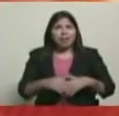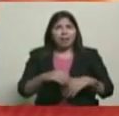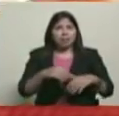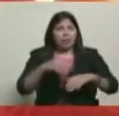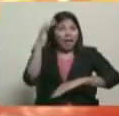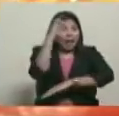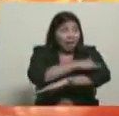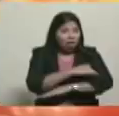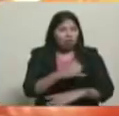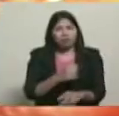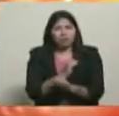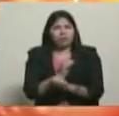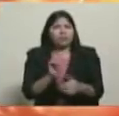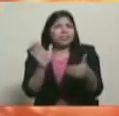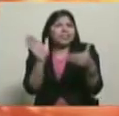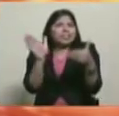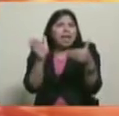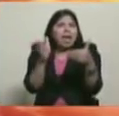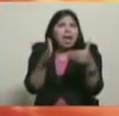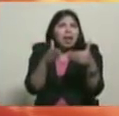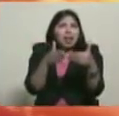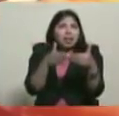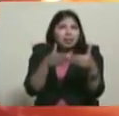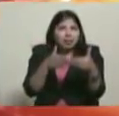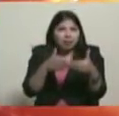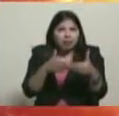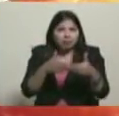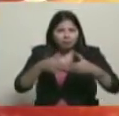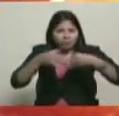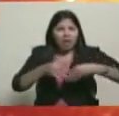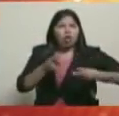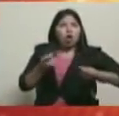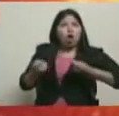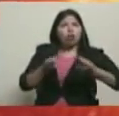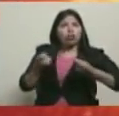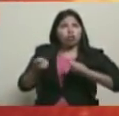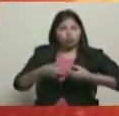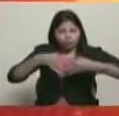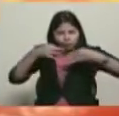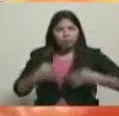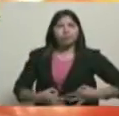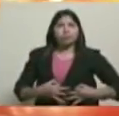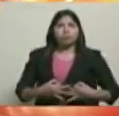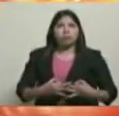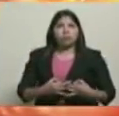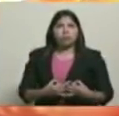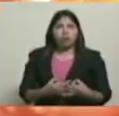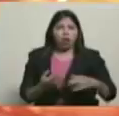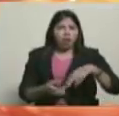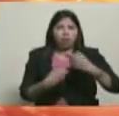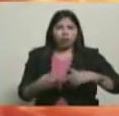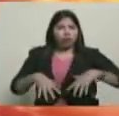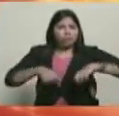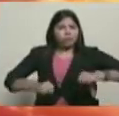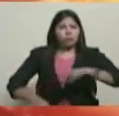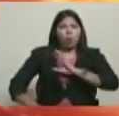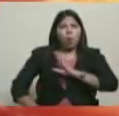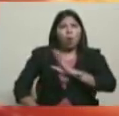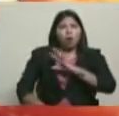de La Carlota está absolutamente bajo control operacional de la revolución bolivariana.